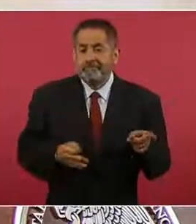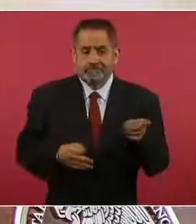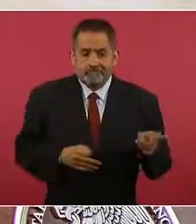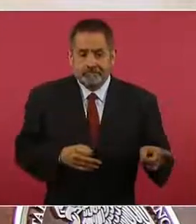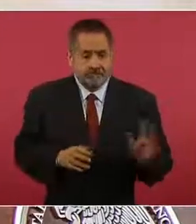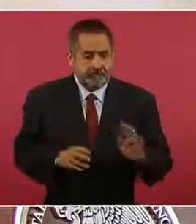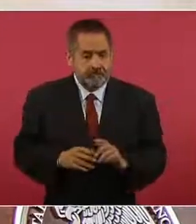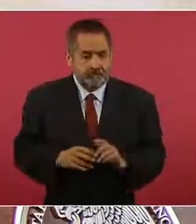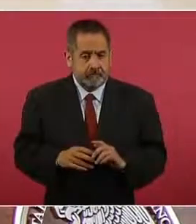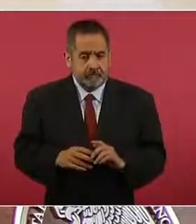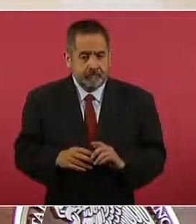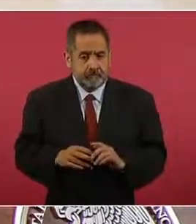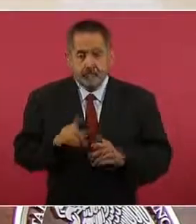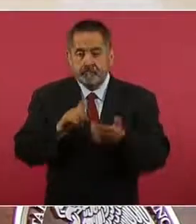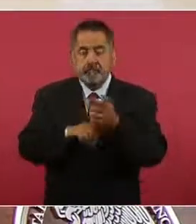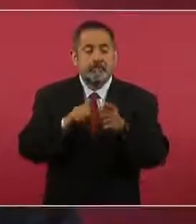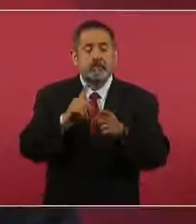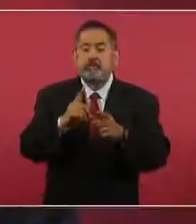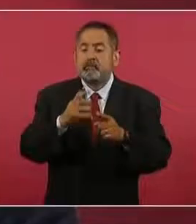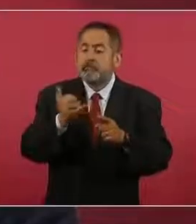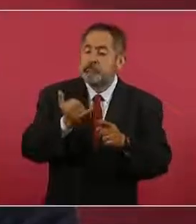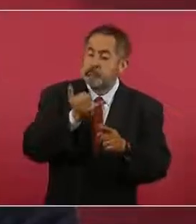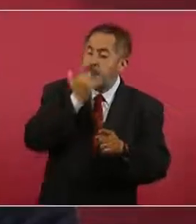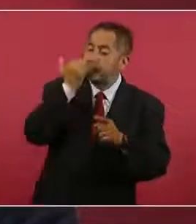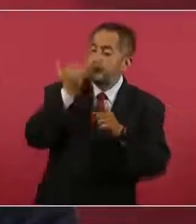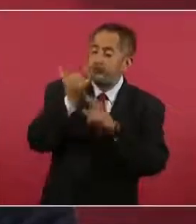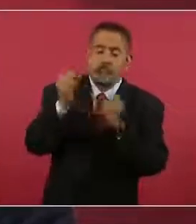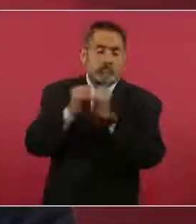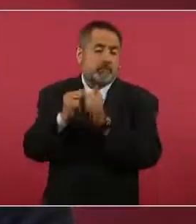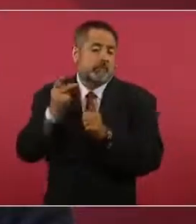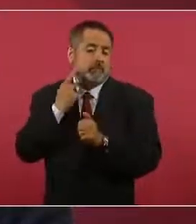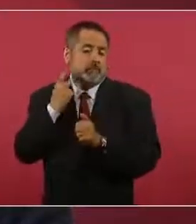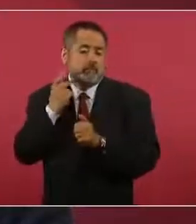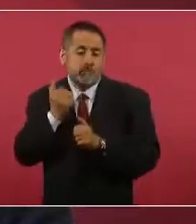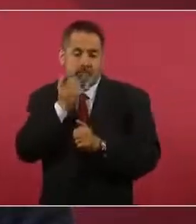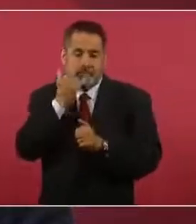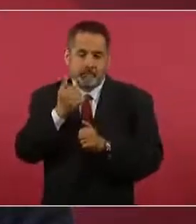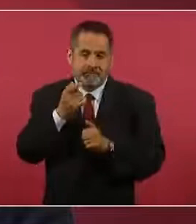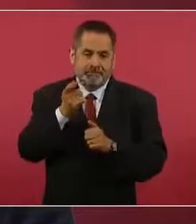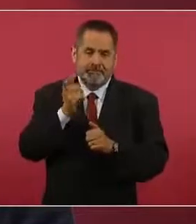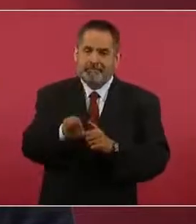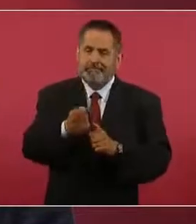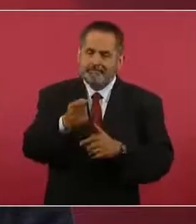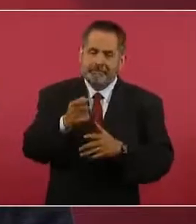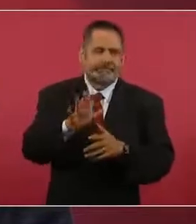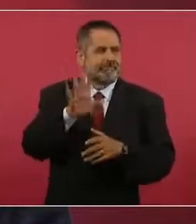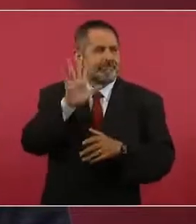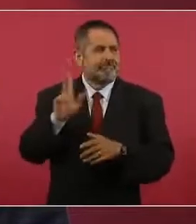en política son como crímenes,